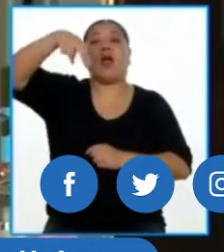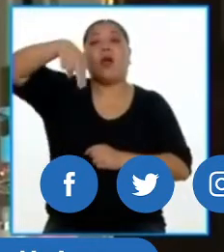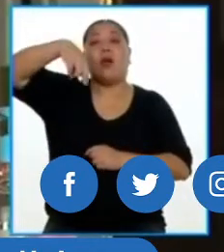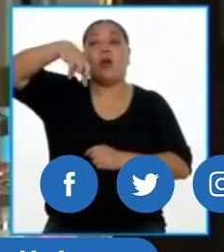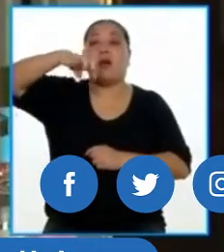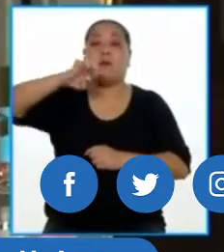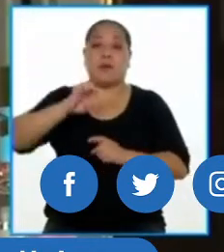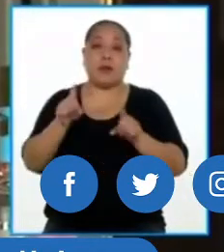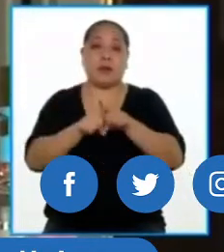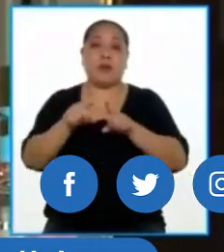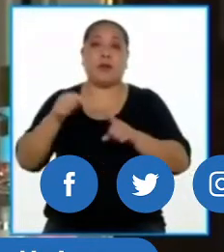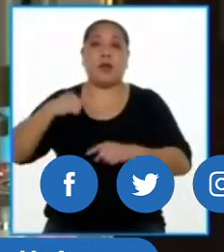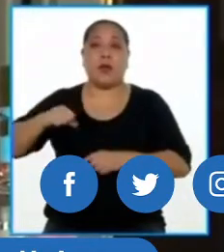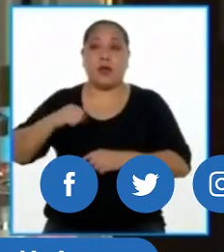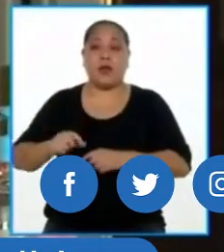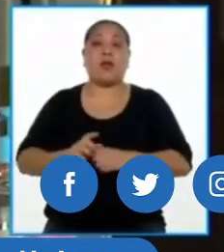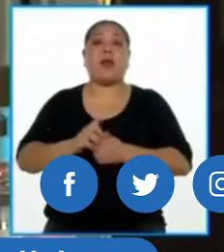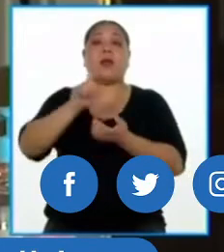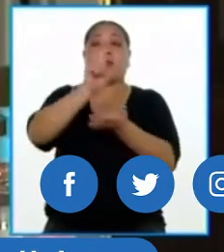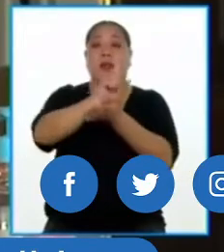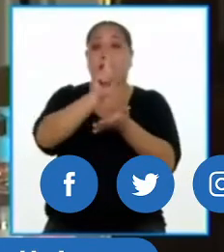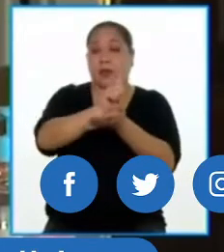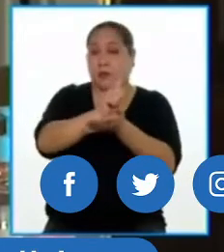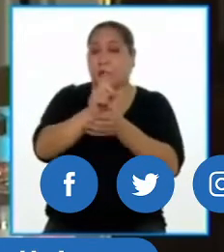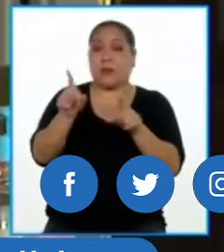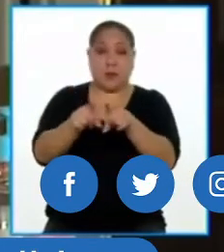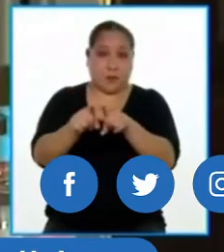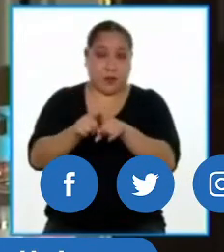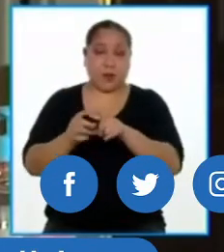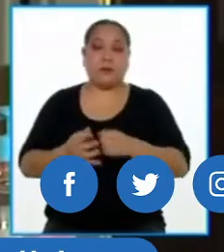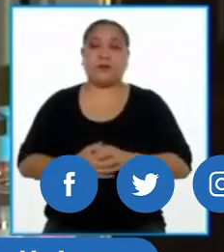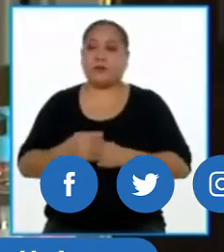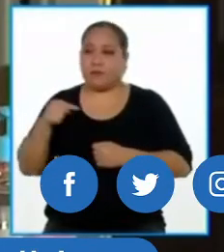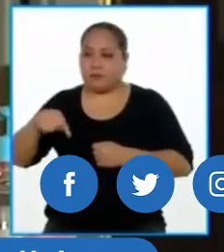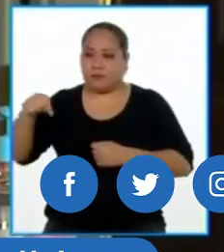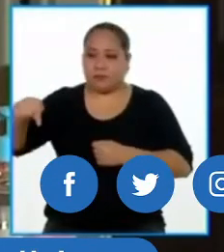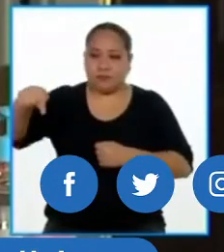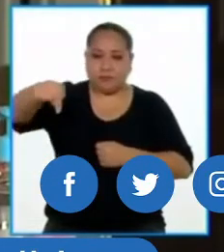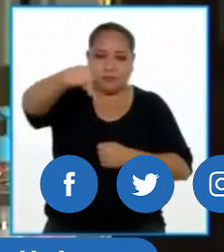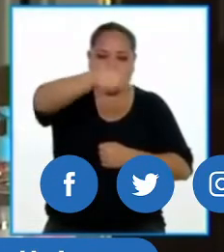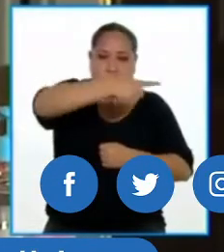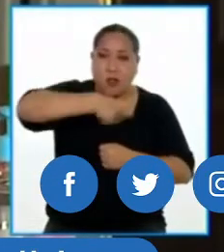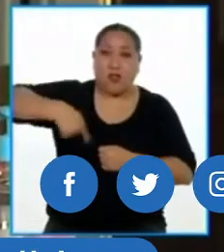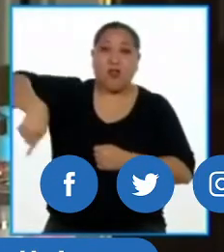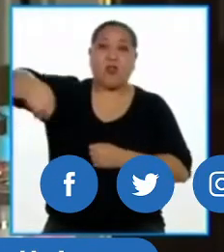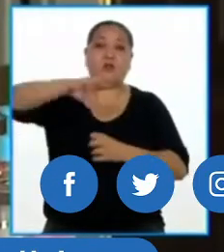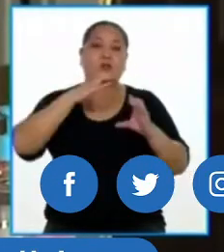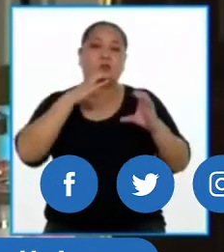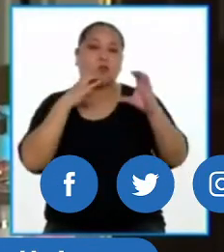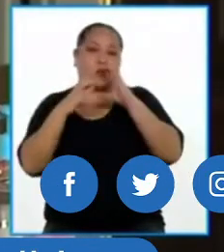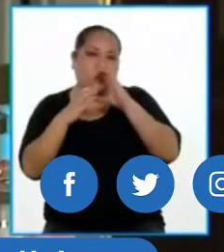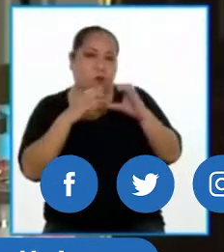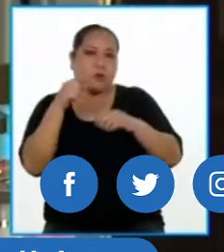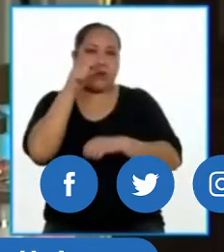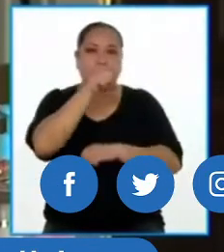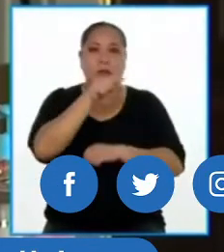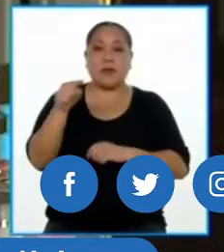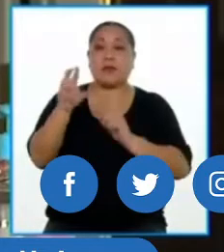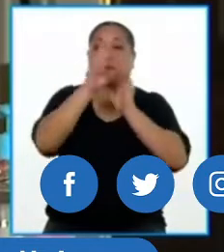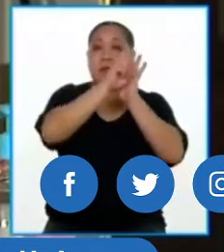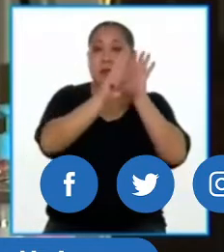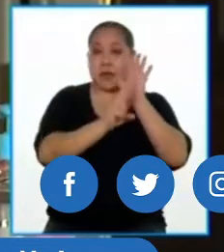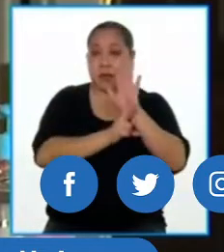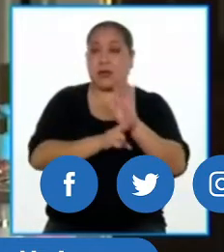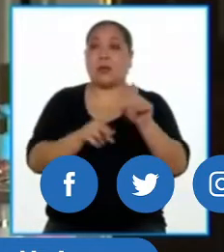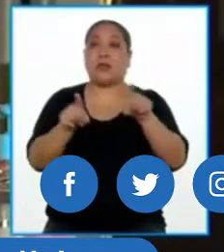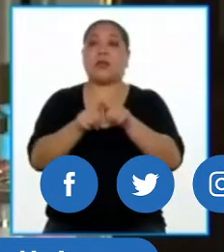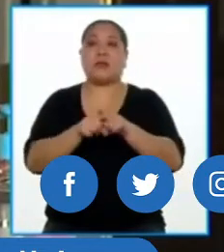el alcalde de la Municipalidad Metropolitana de Lima, con quienes hemos conversado de estas medidas, y también